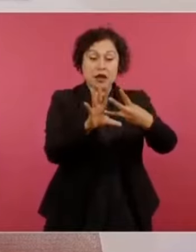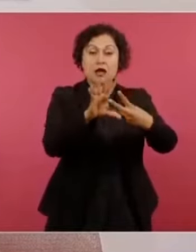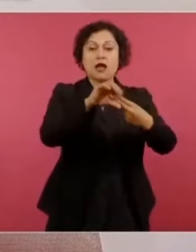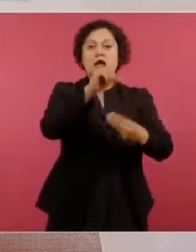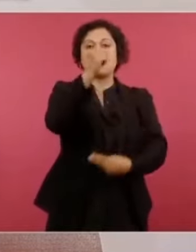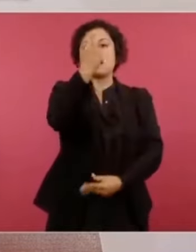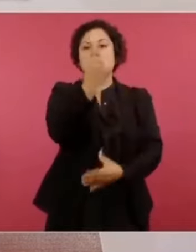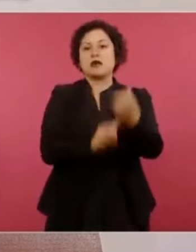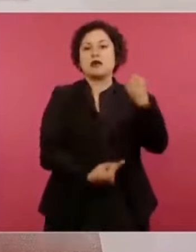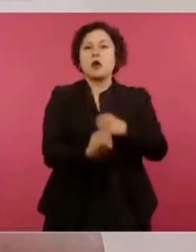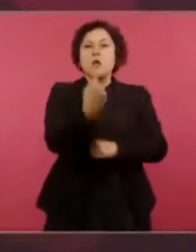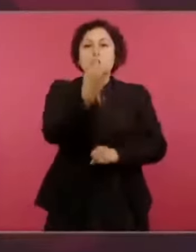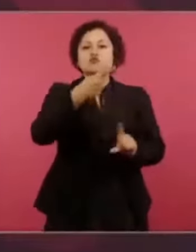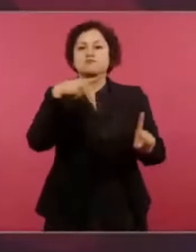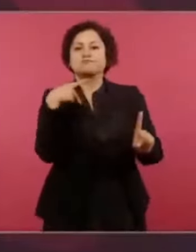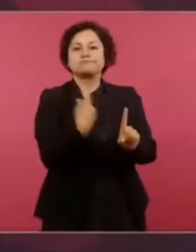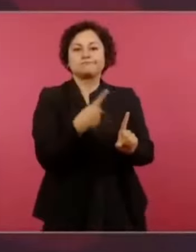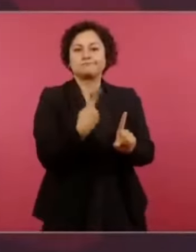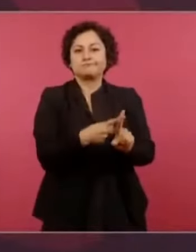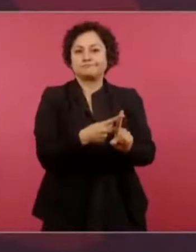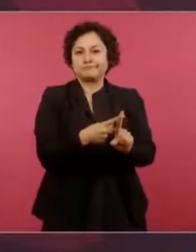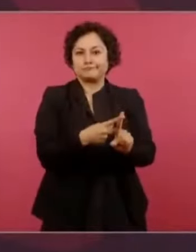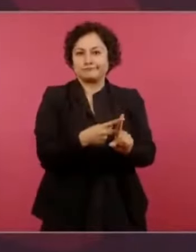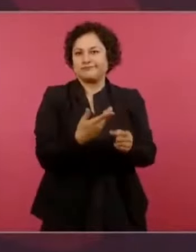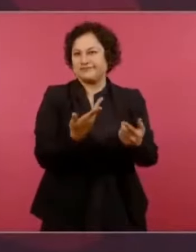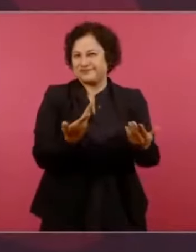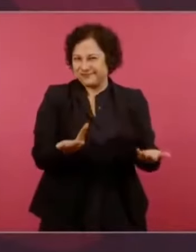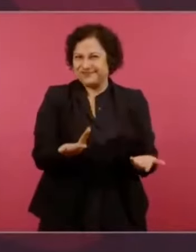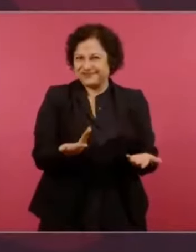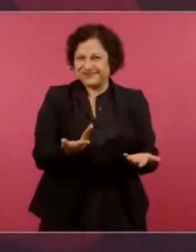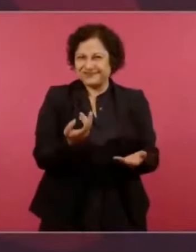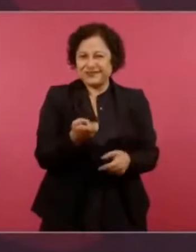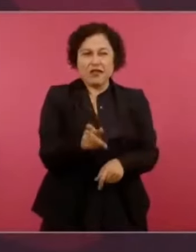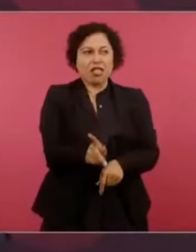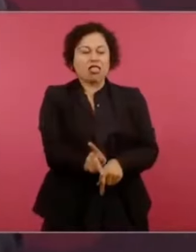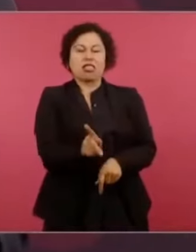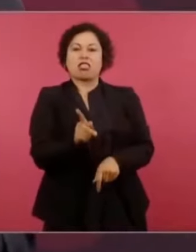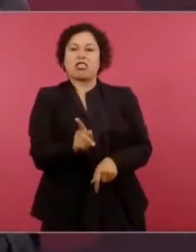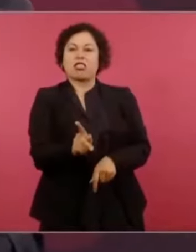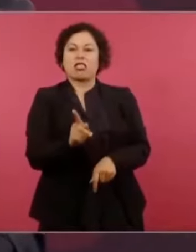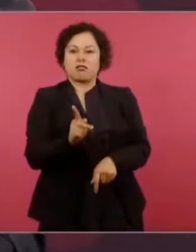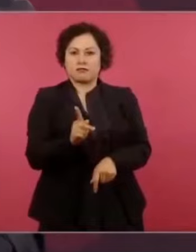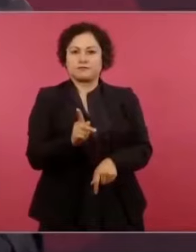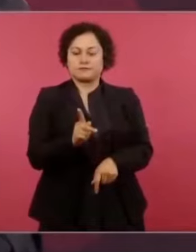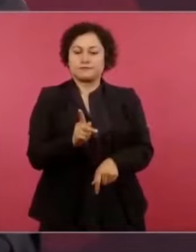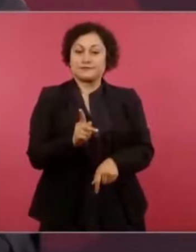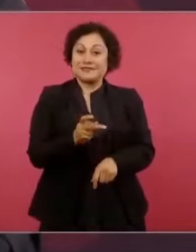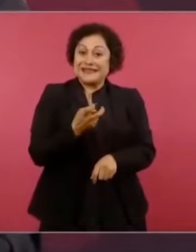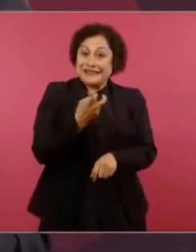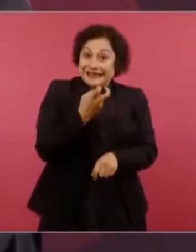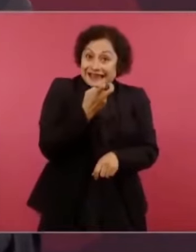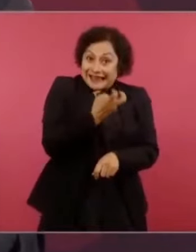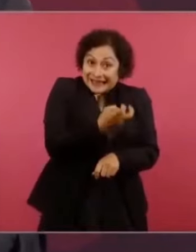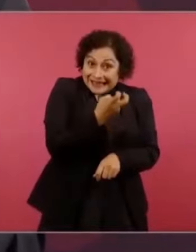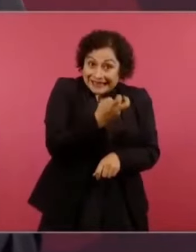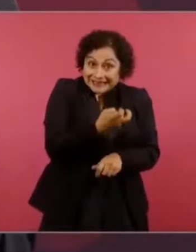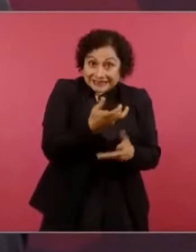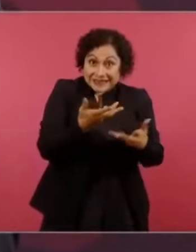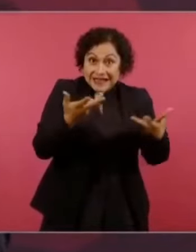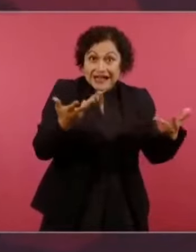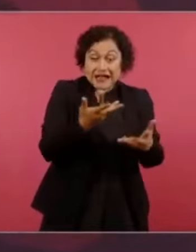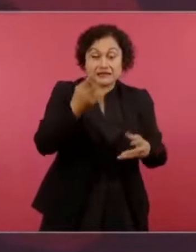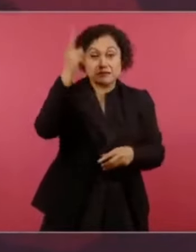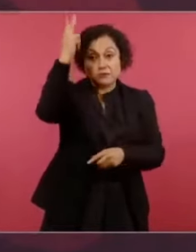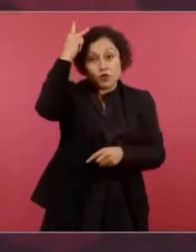De ahí surge el destape con Porfirio,